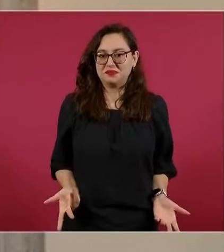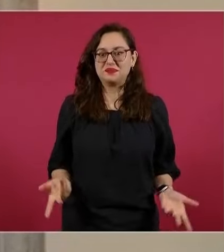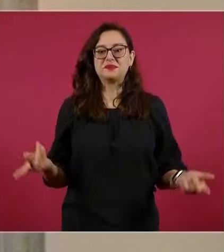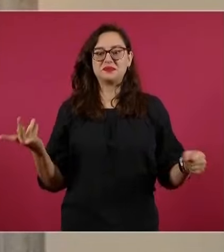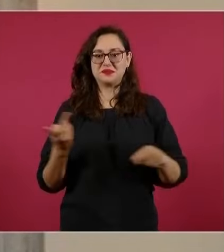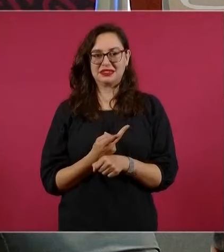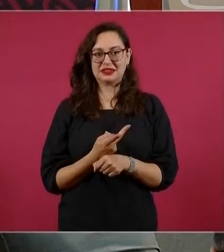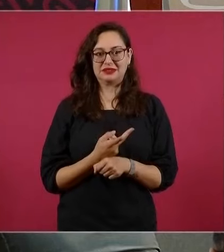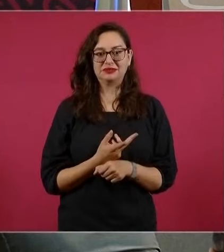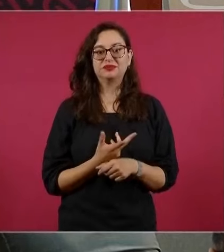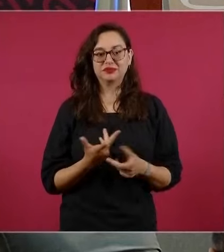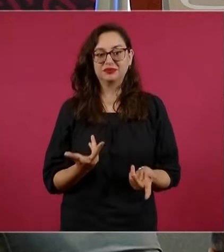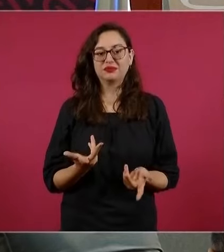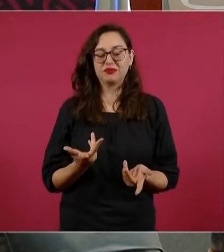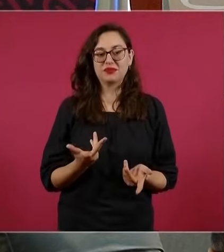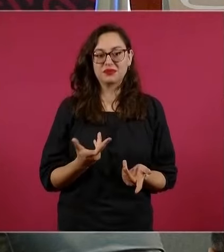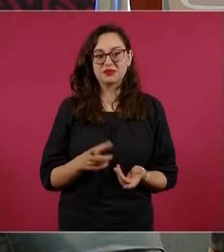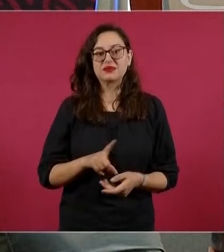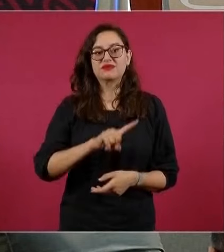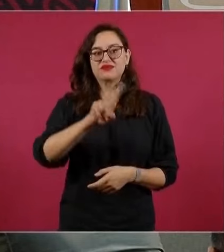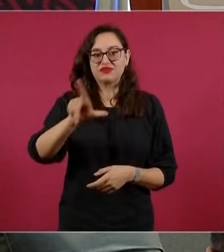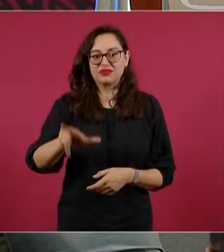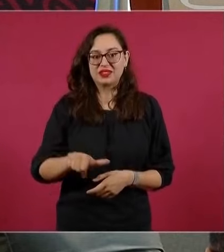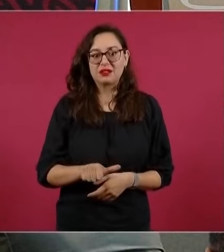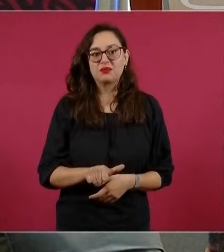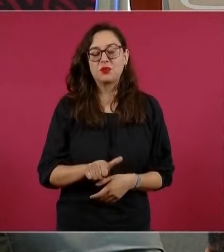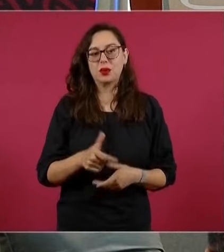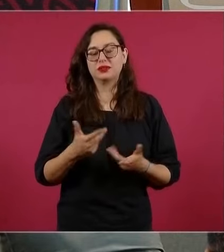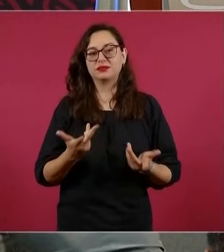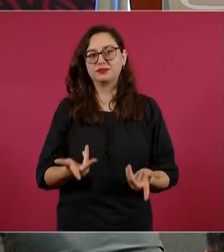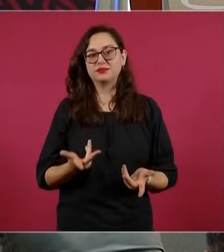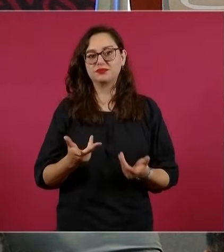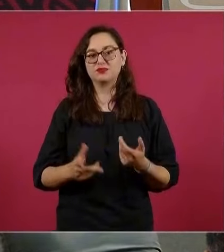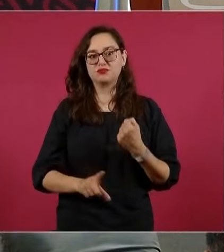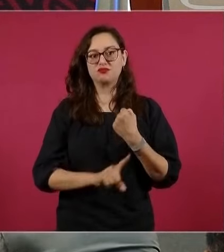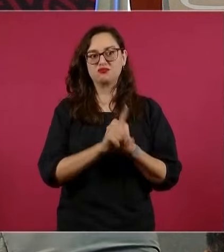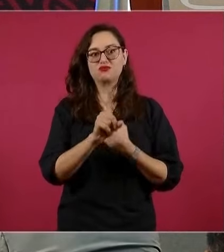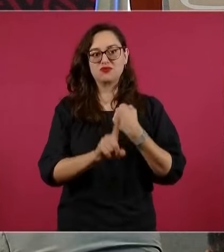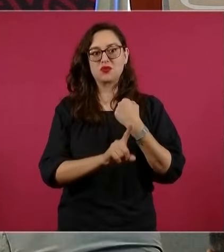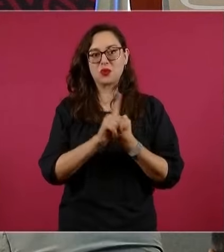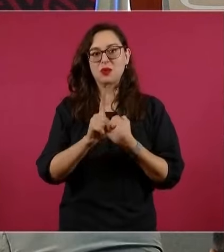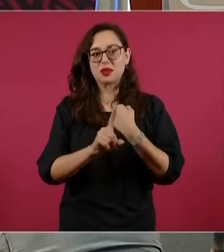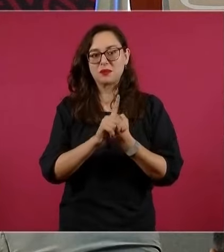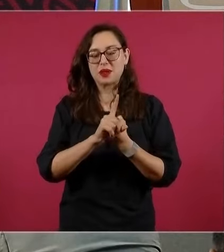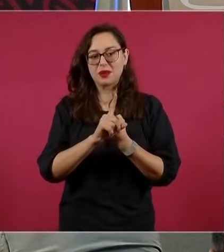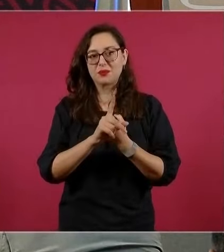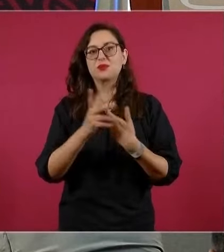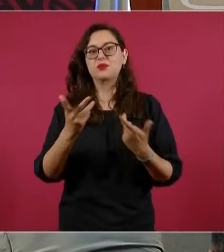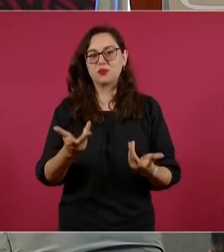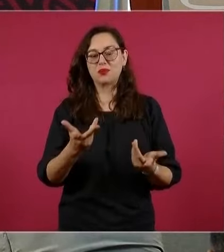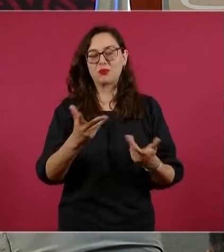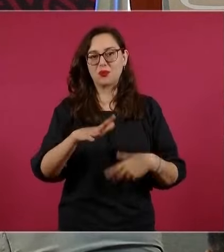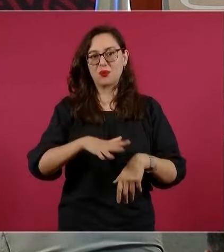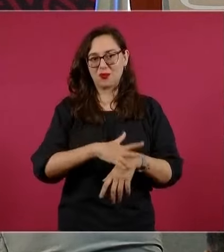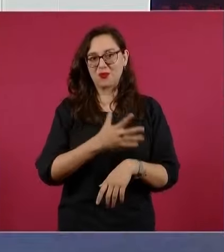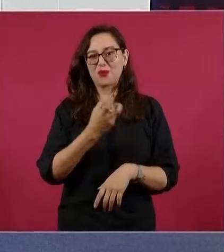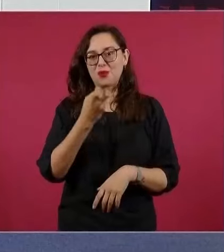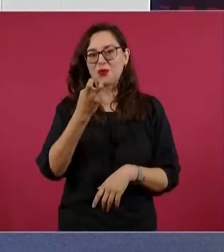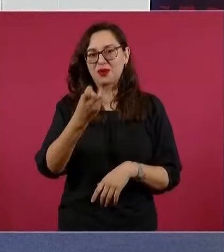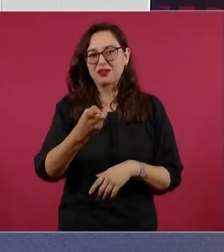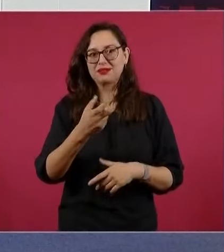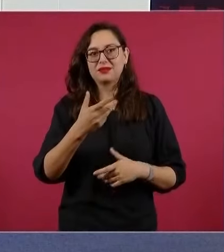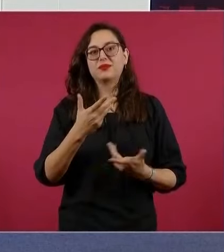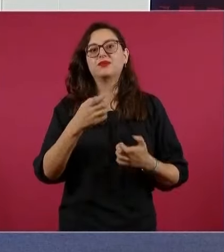medida llevó a que se hayan trasladado a Arizona y a otros lugares de la Unión Americana plantas o